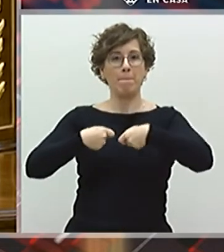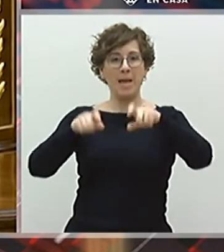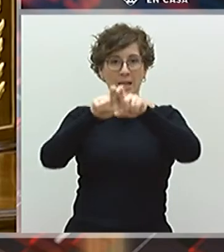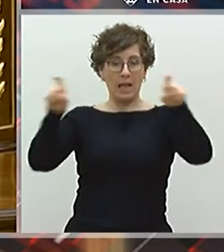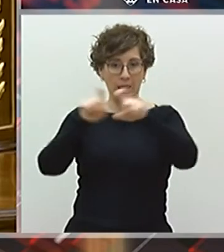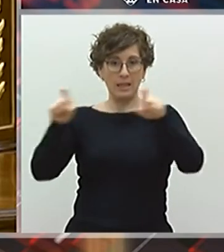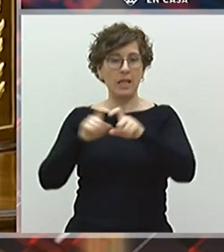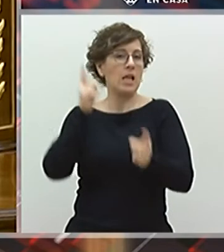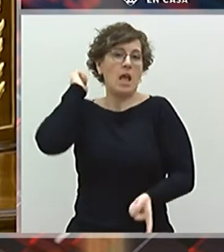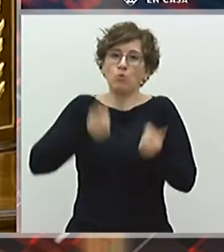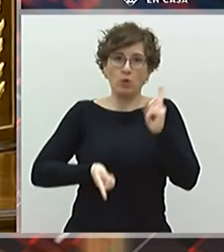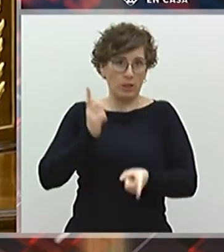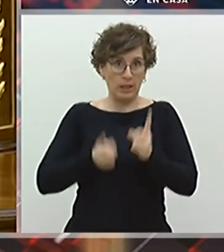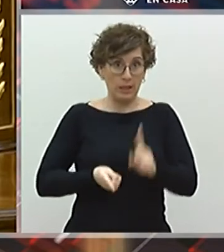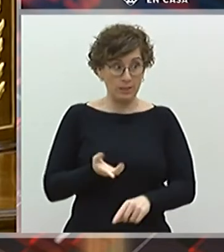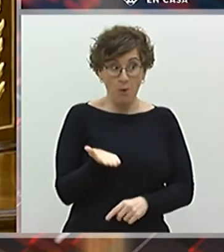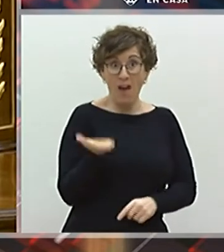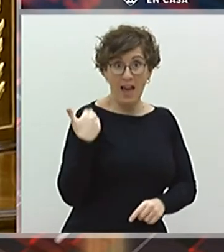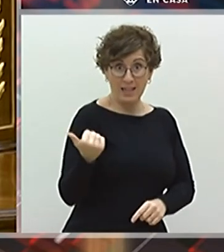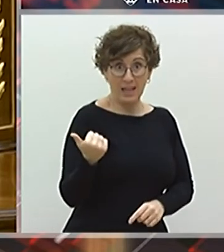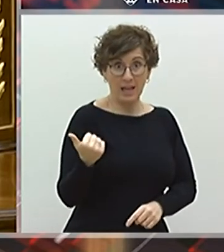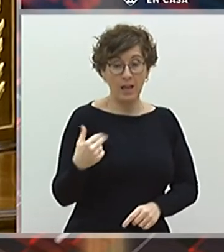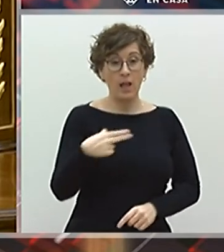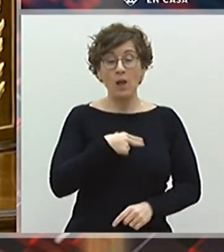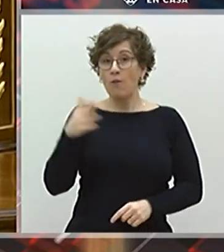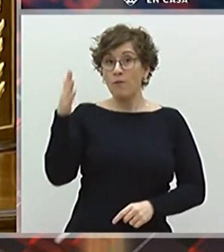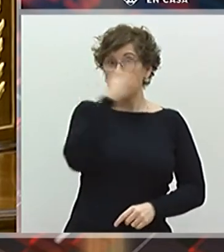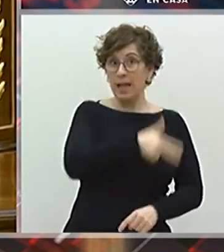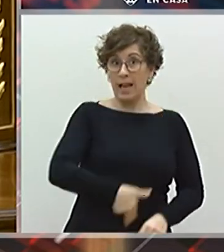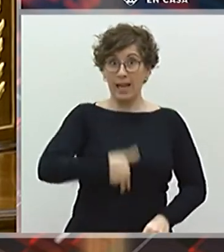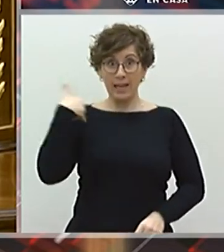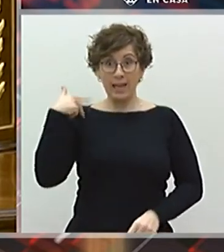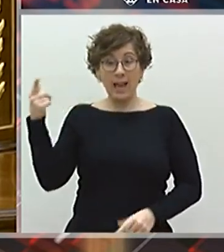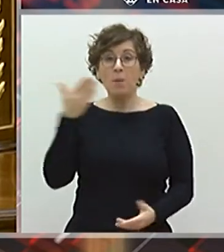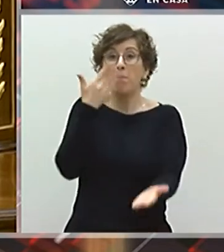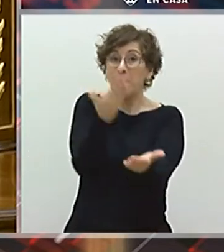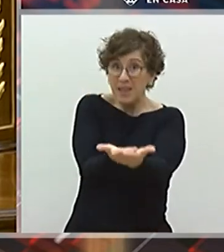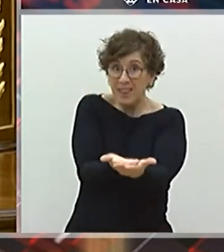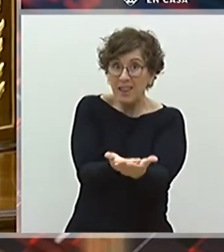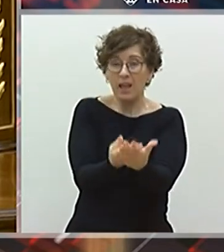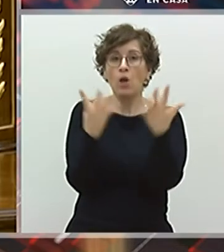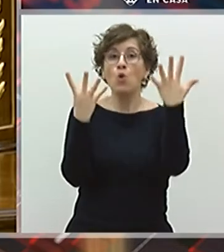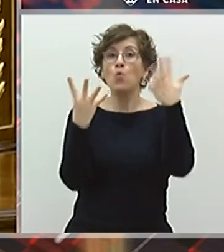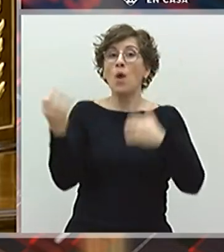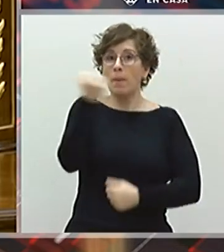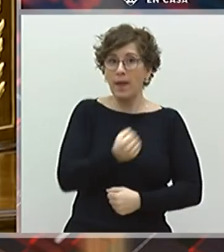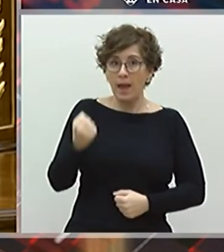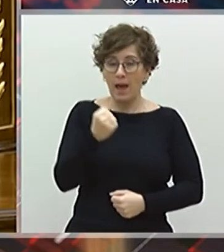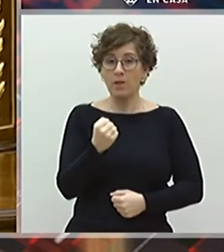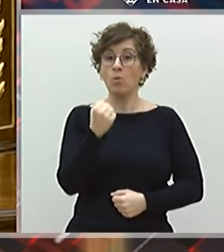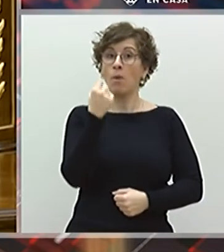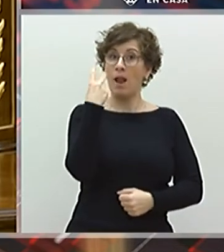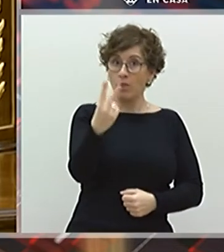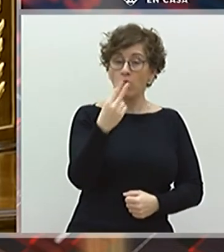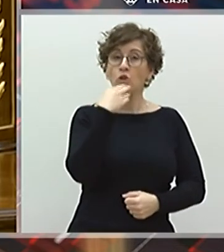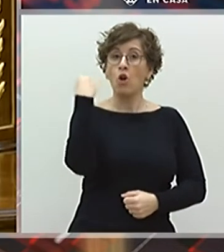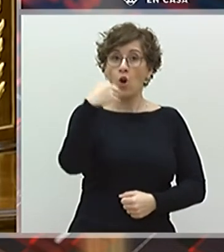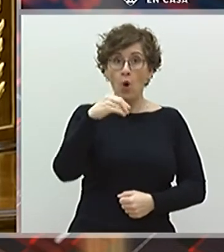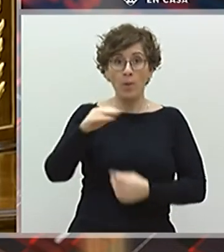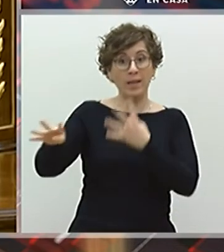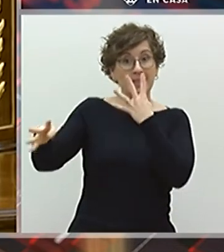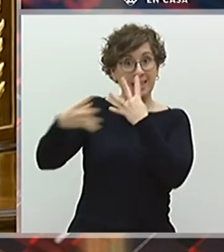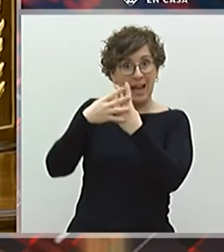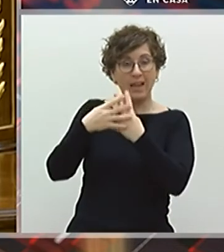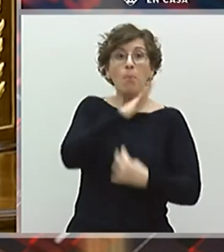hecho, ayer sabíamos que la fiscal general del Estado pide nueve años para dos de los jóvenes encarcelados todavía en preventiva